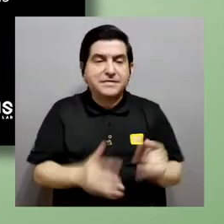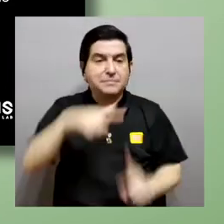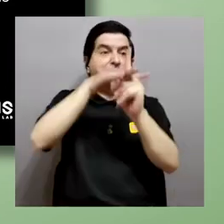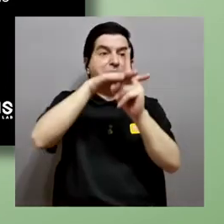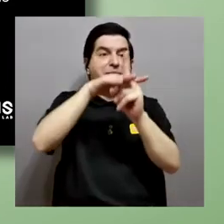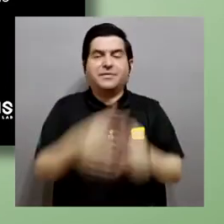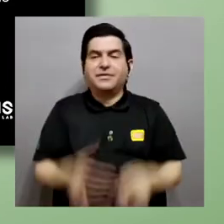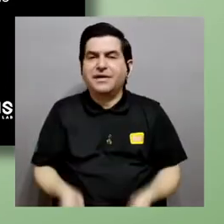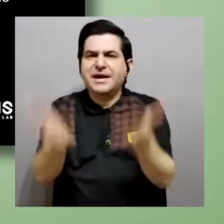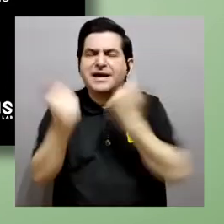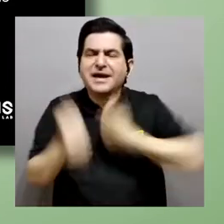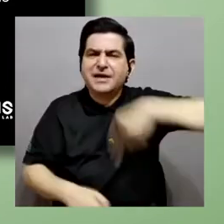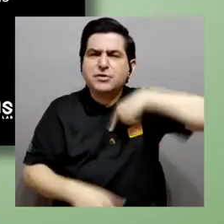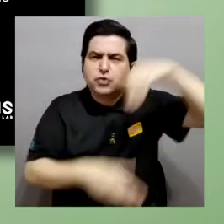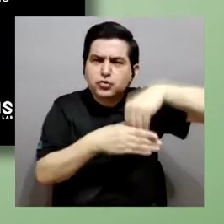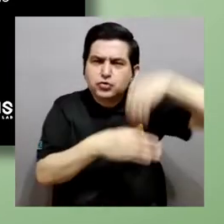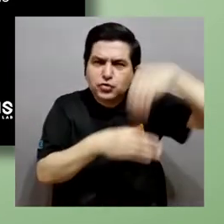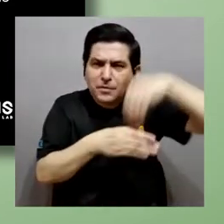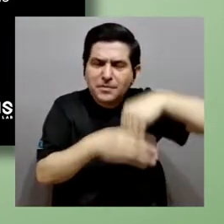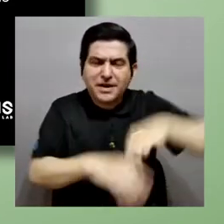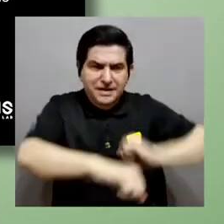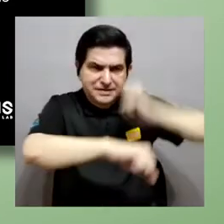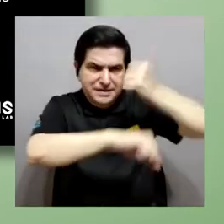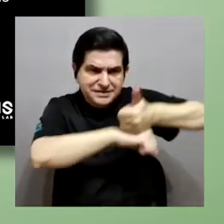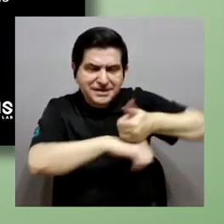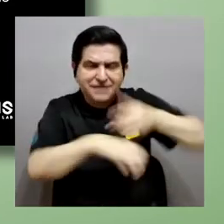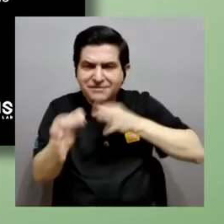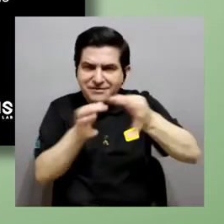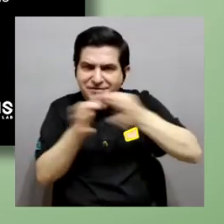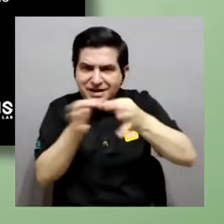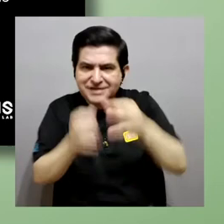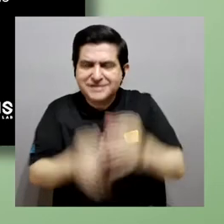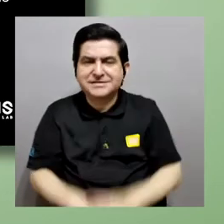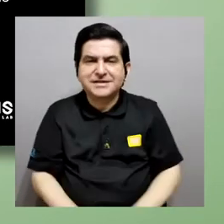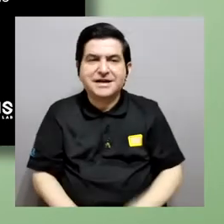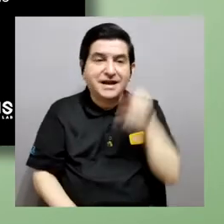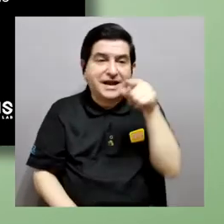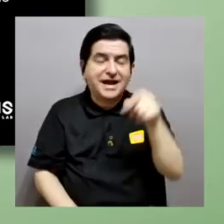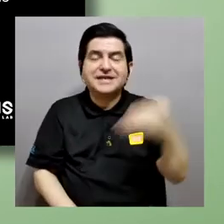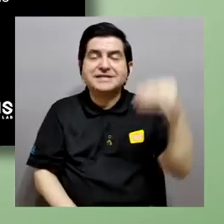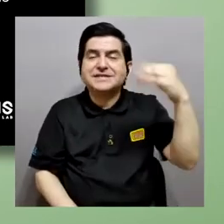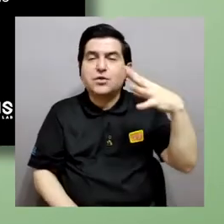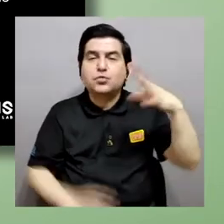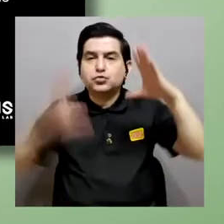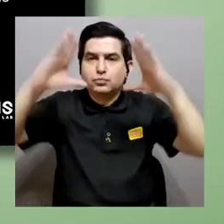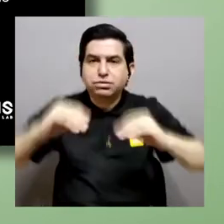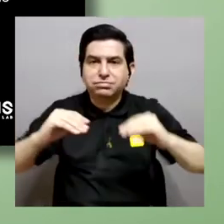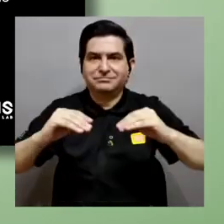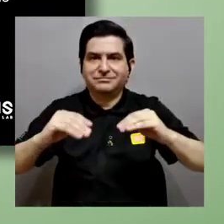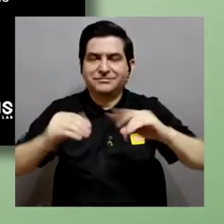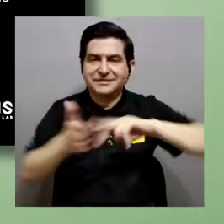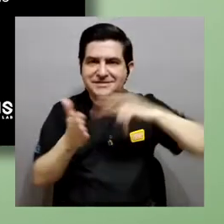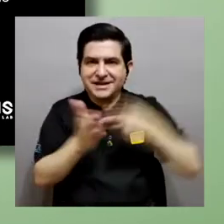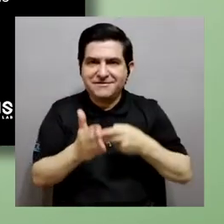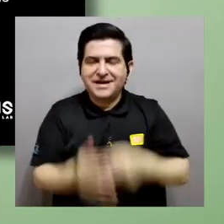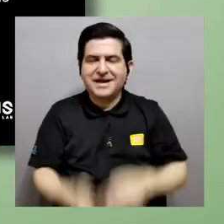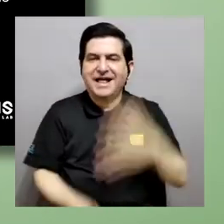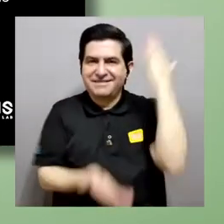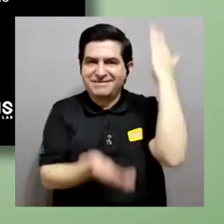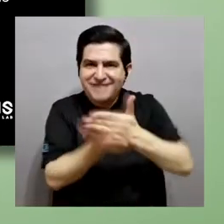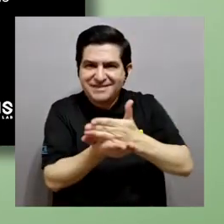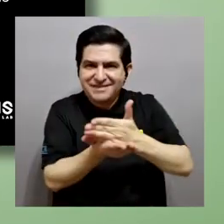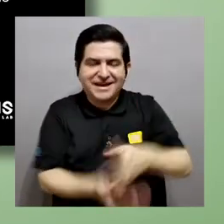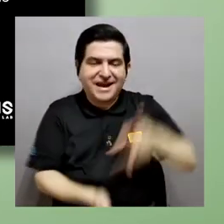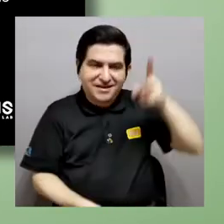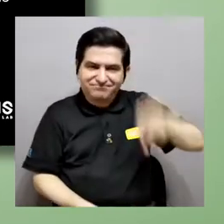compuesto que cuando lo coloquemos en estas células, básicamente apague esas lucecitas verdes. Eso quiere decir que vamos a inhibir el filo de la tijera, ya no va a cortar